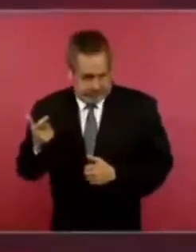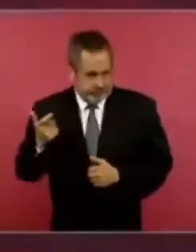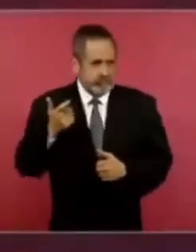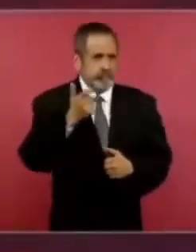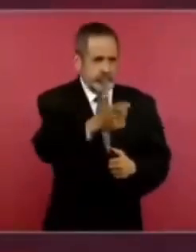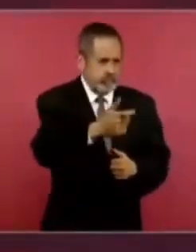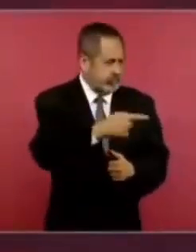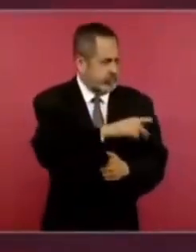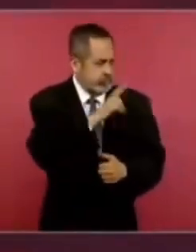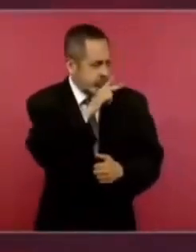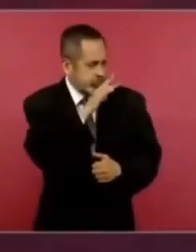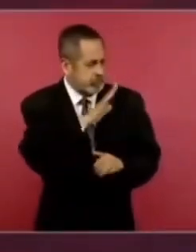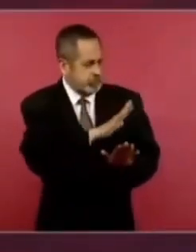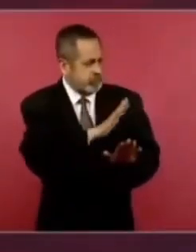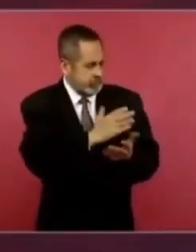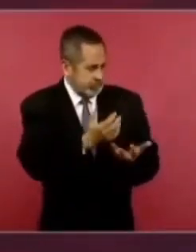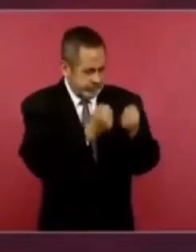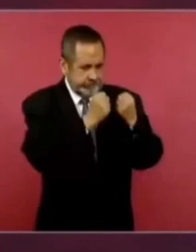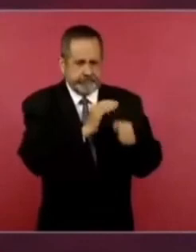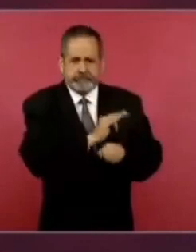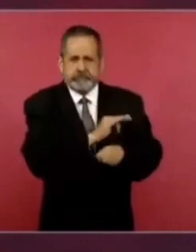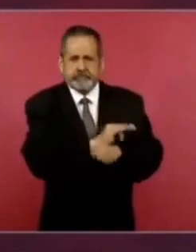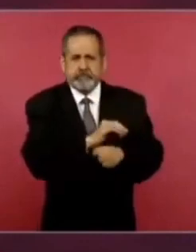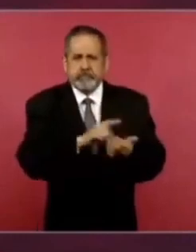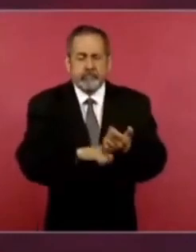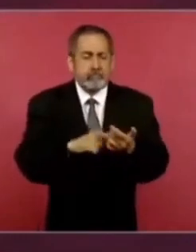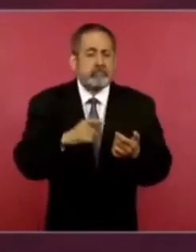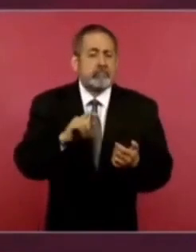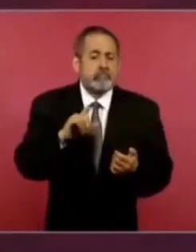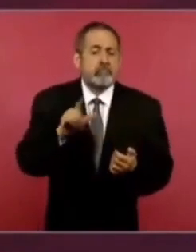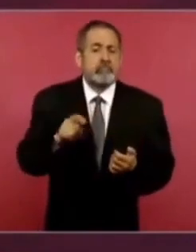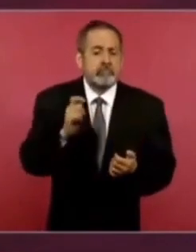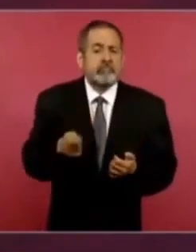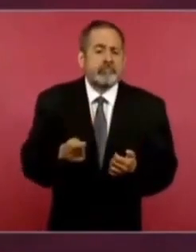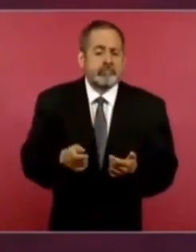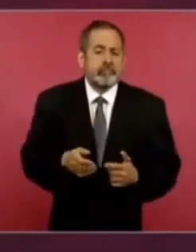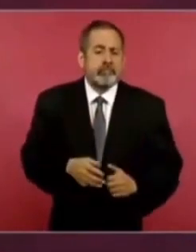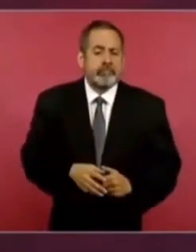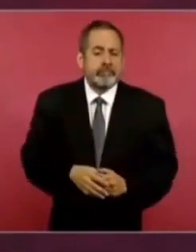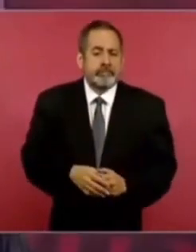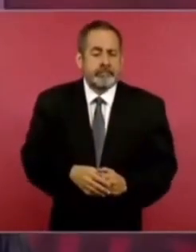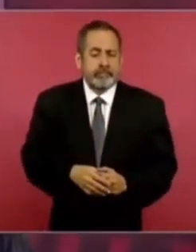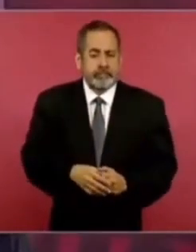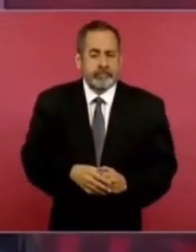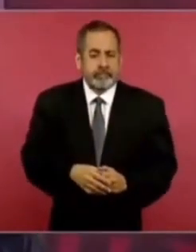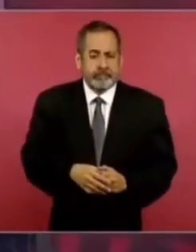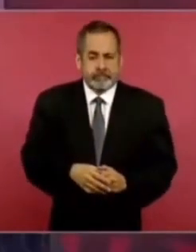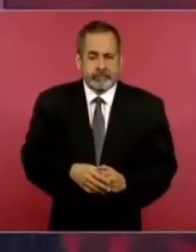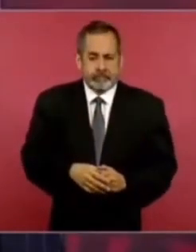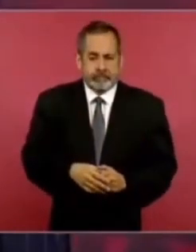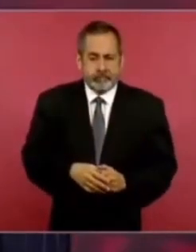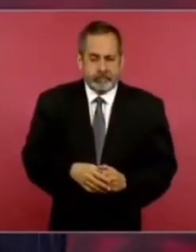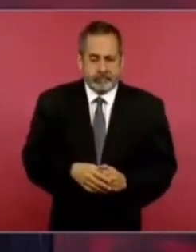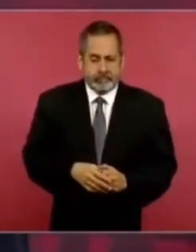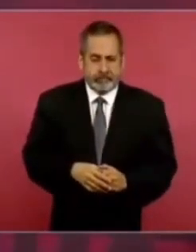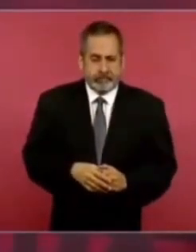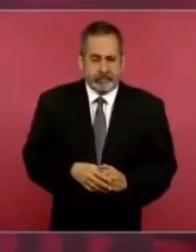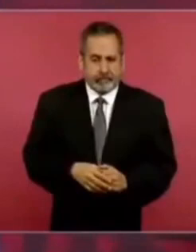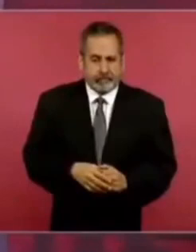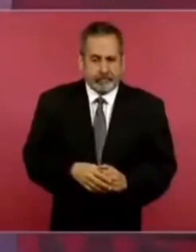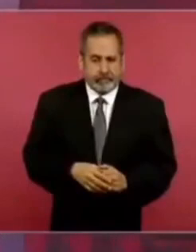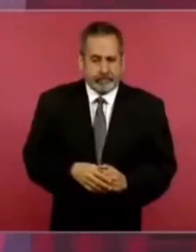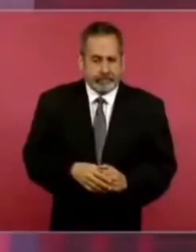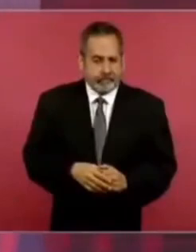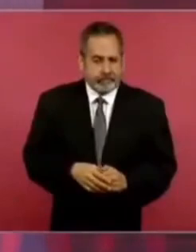sino que se